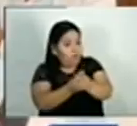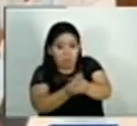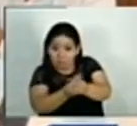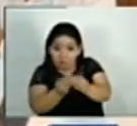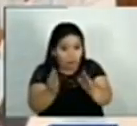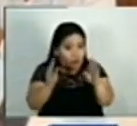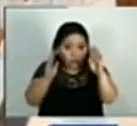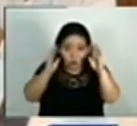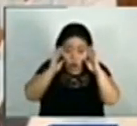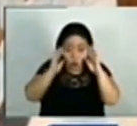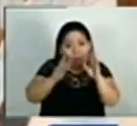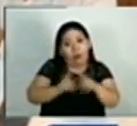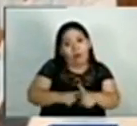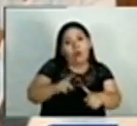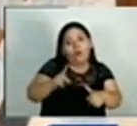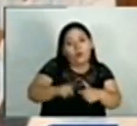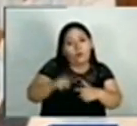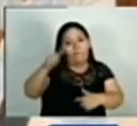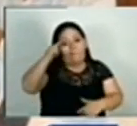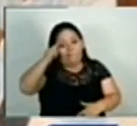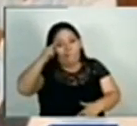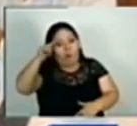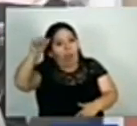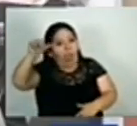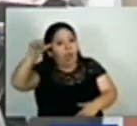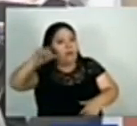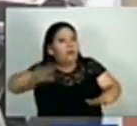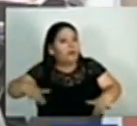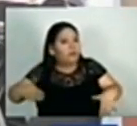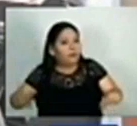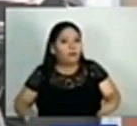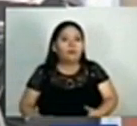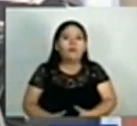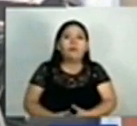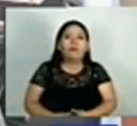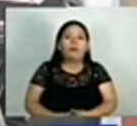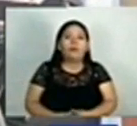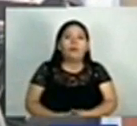escuchados, sostienen que analizarán las acciones que tomarán.